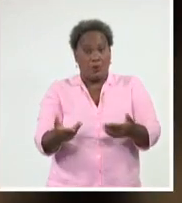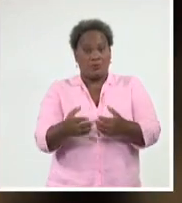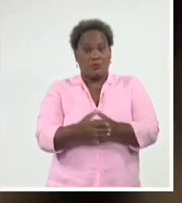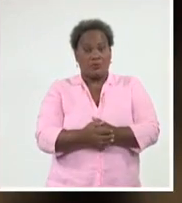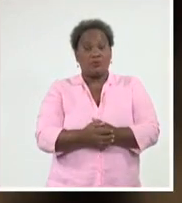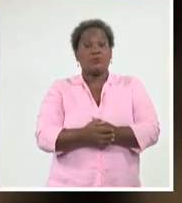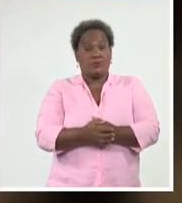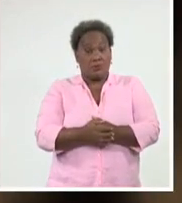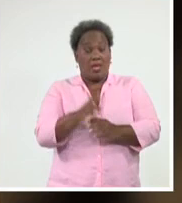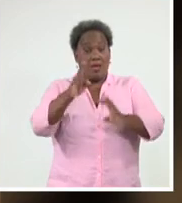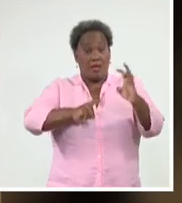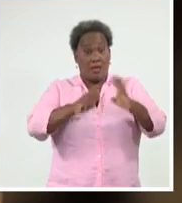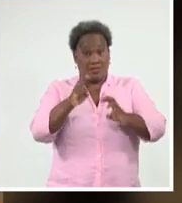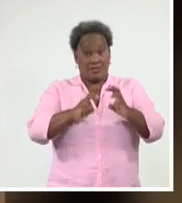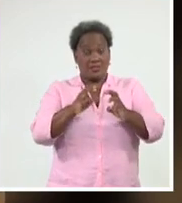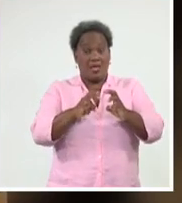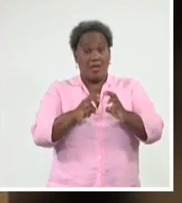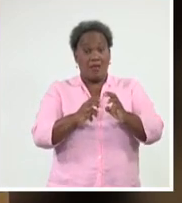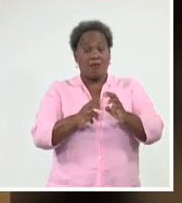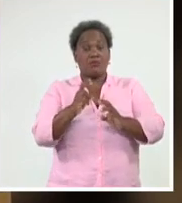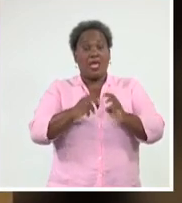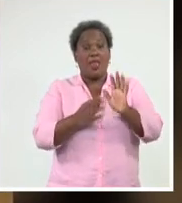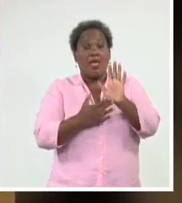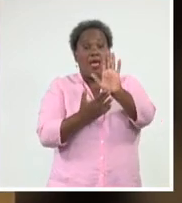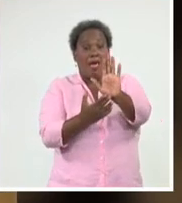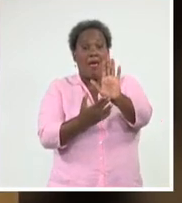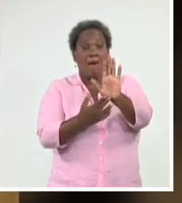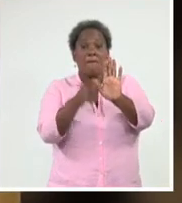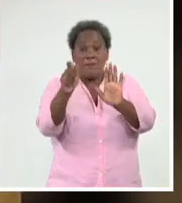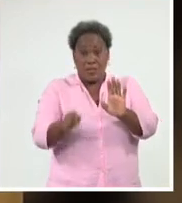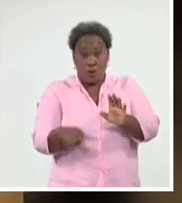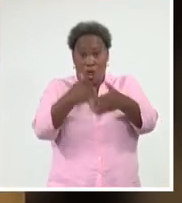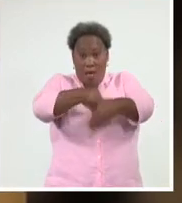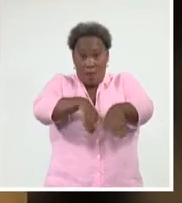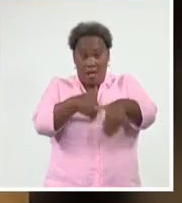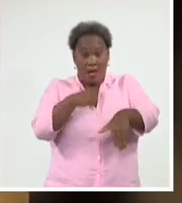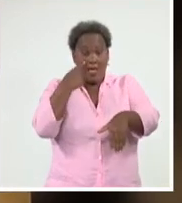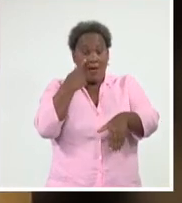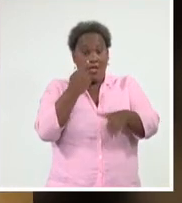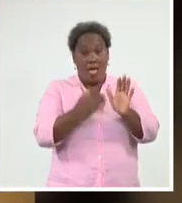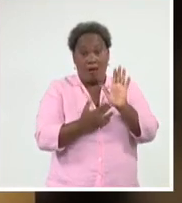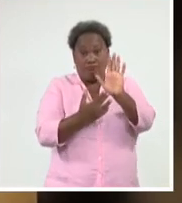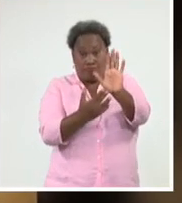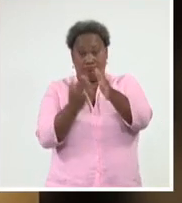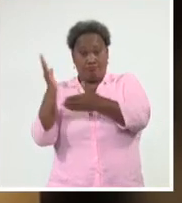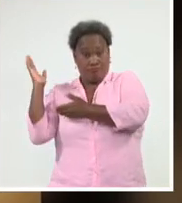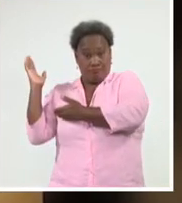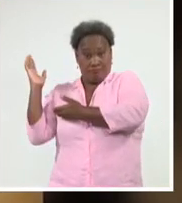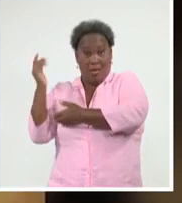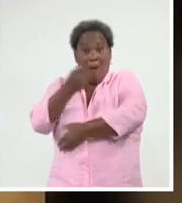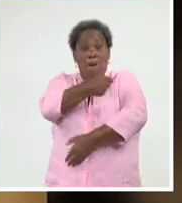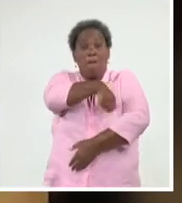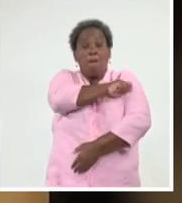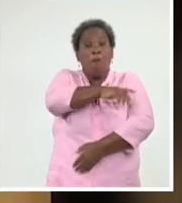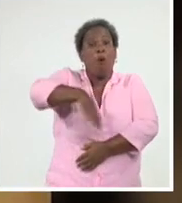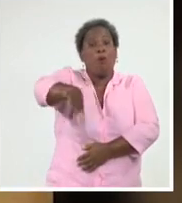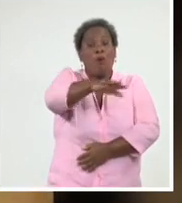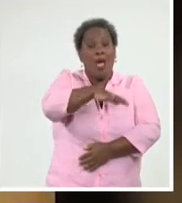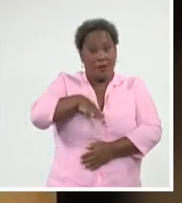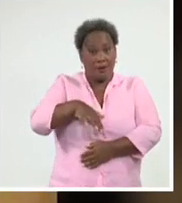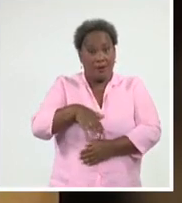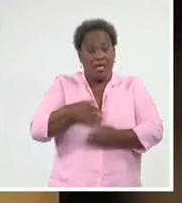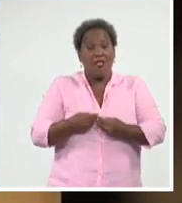taller, la obra de arte y el taller para la calle, en el sentido de que esa obra fuera popular, que esa obra fuera al pueblo.